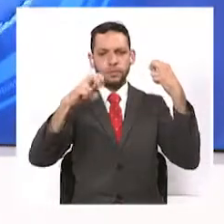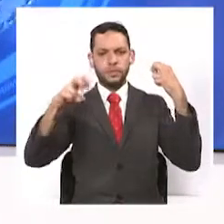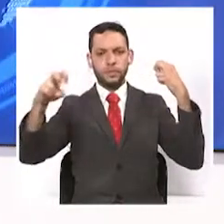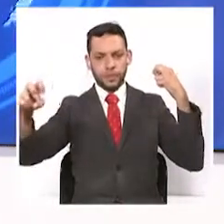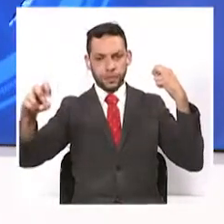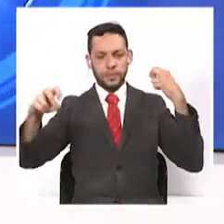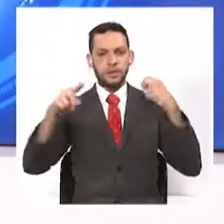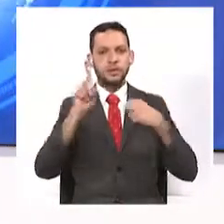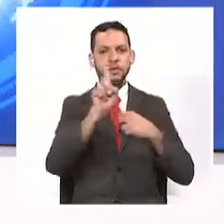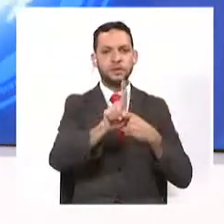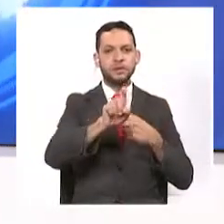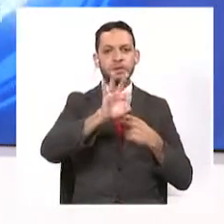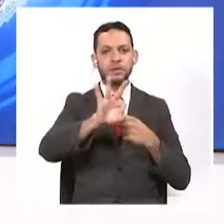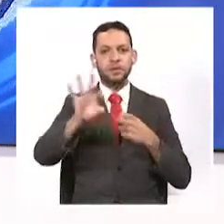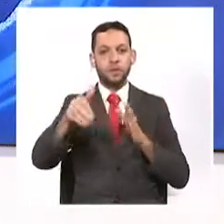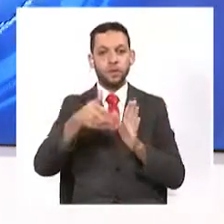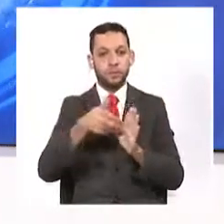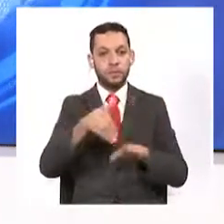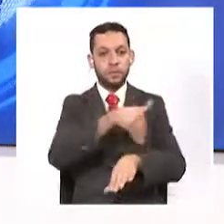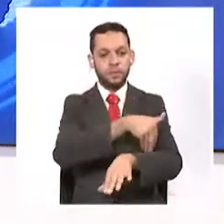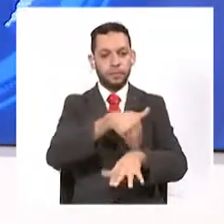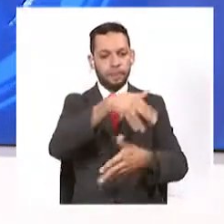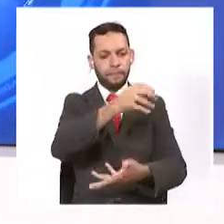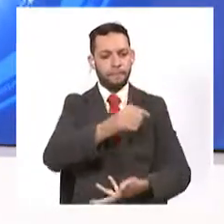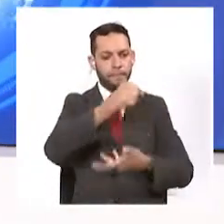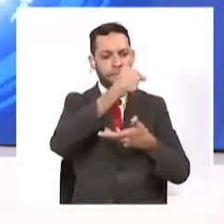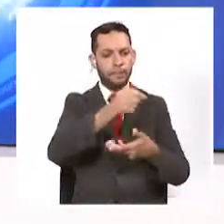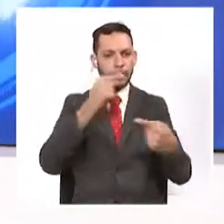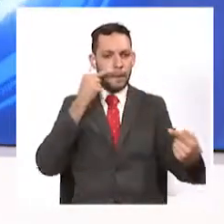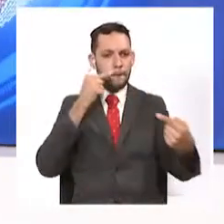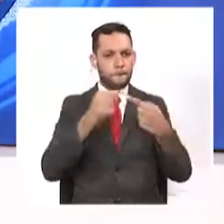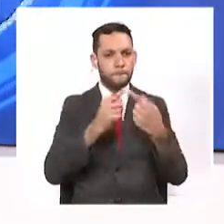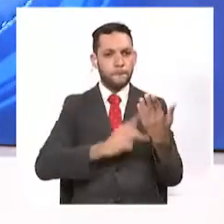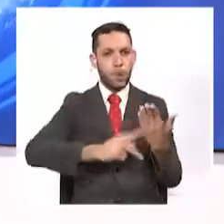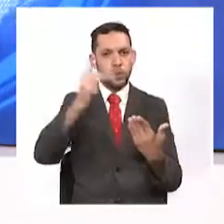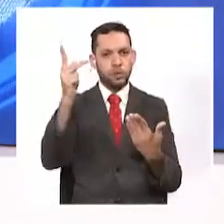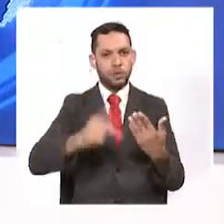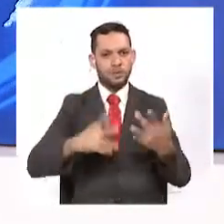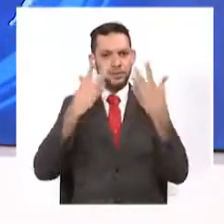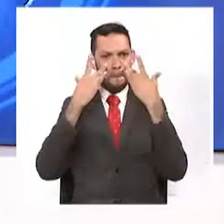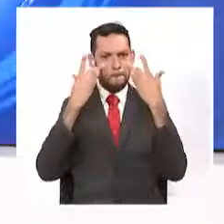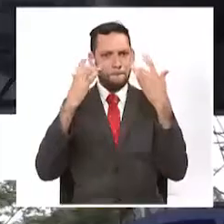134 mil millones de pesos y que se proyecta entre las más modernas del país.